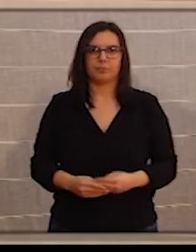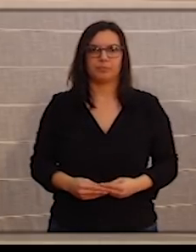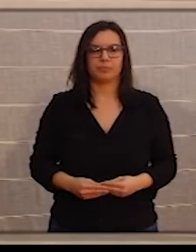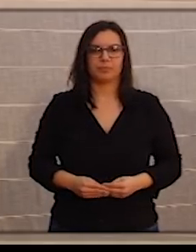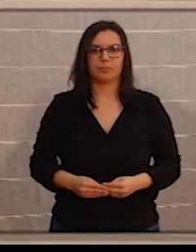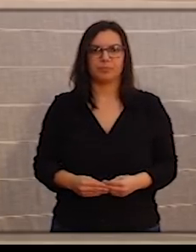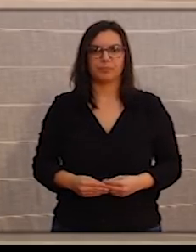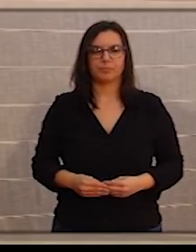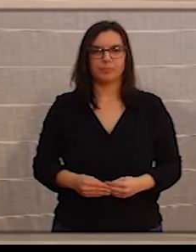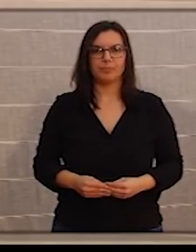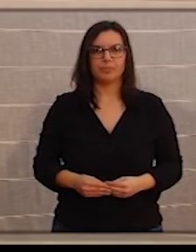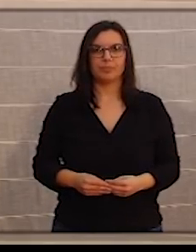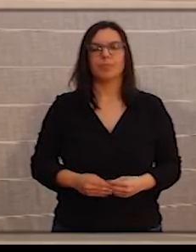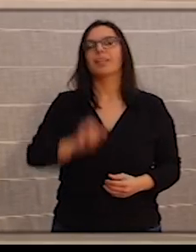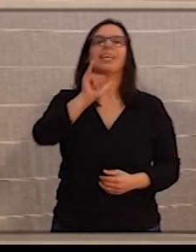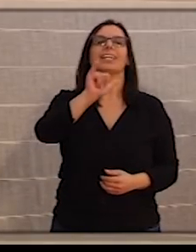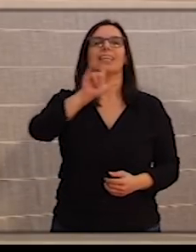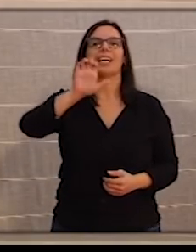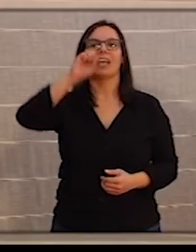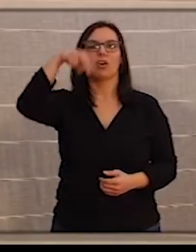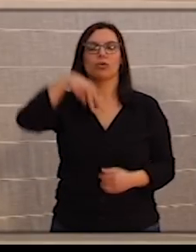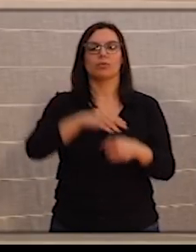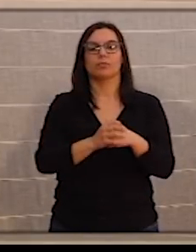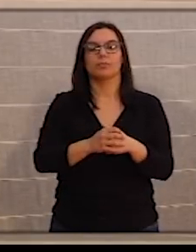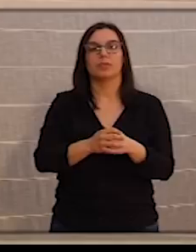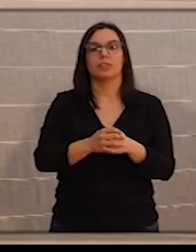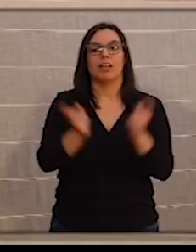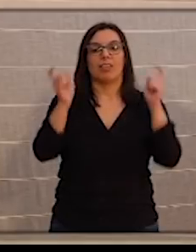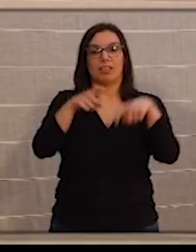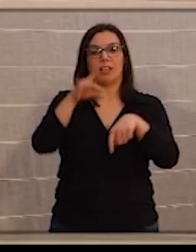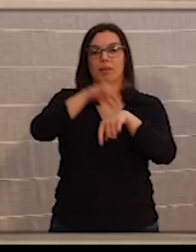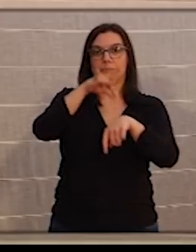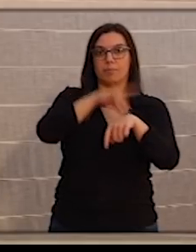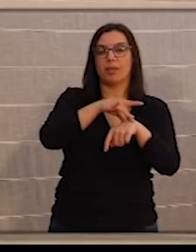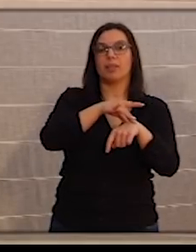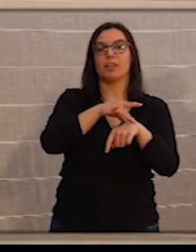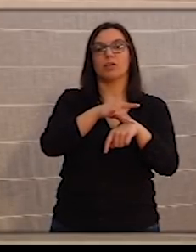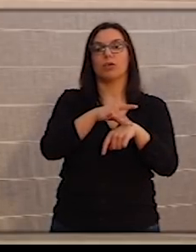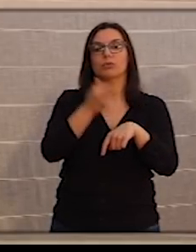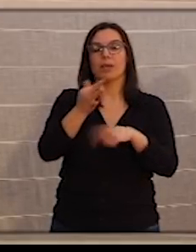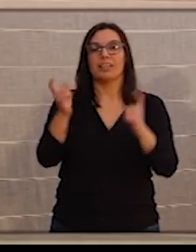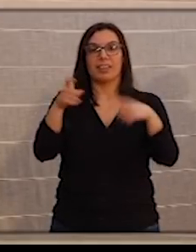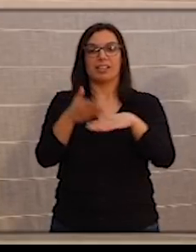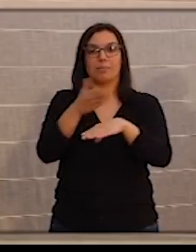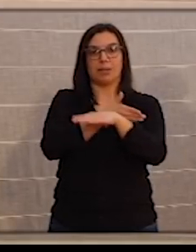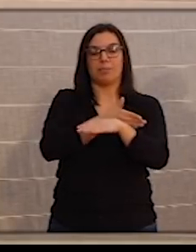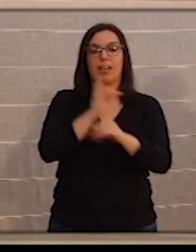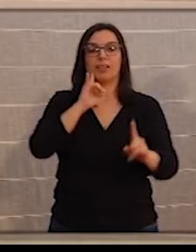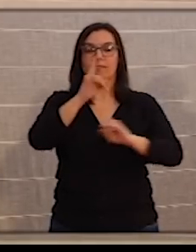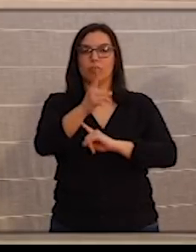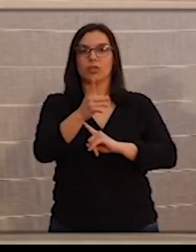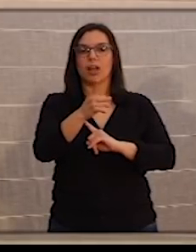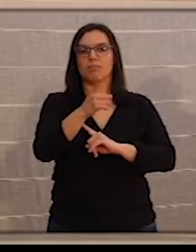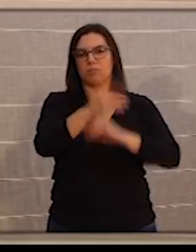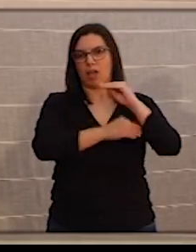Antonio Vega, de ILEON. Ante la suspensión de consultas sanitarias y el uso de la cita previa telefónica, ¿cómo tienen que